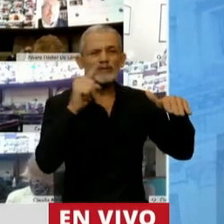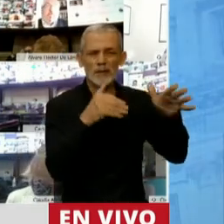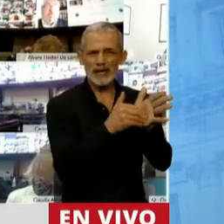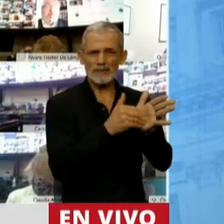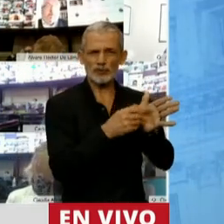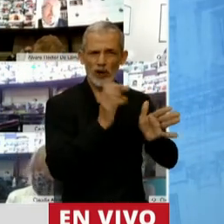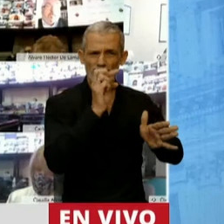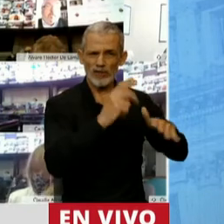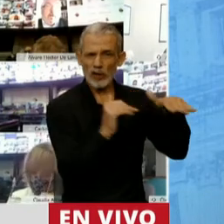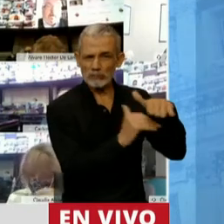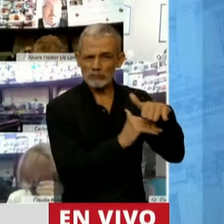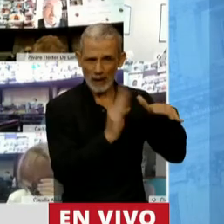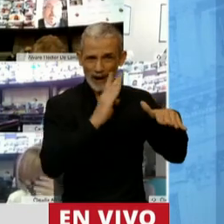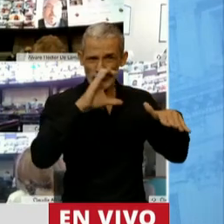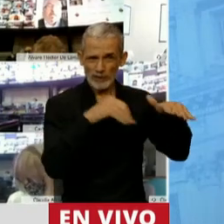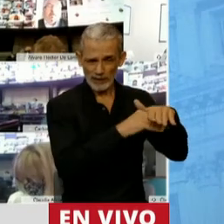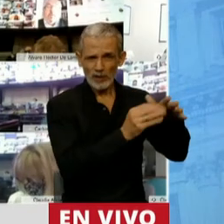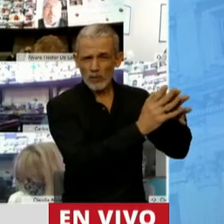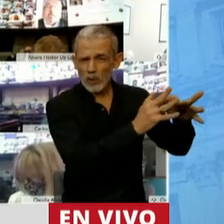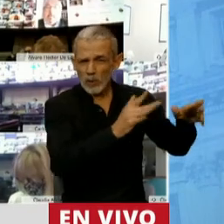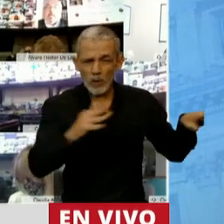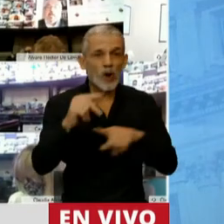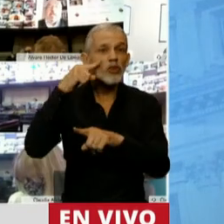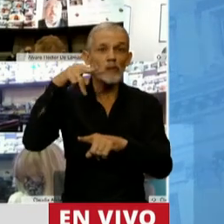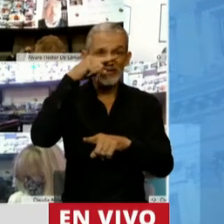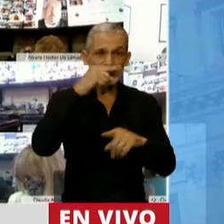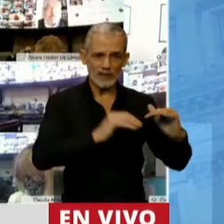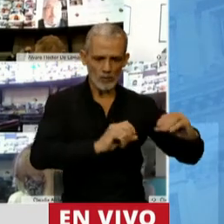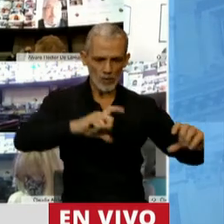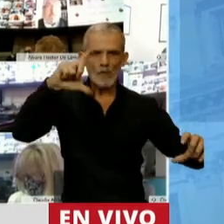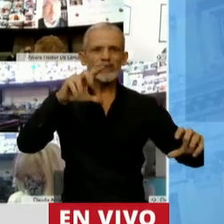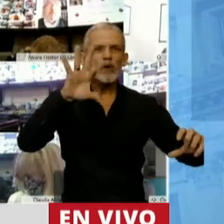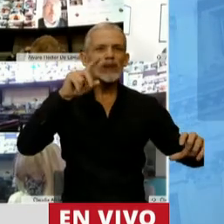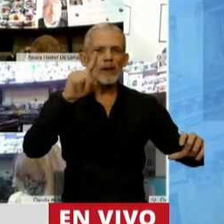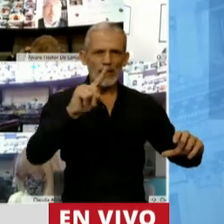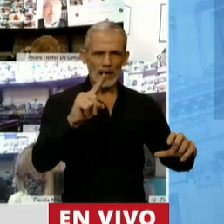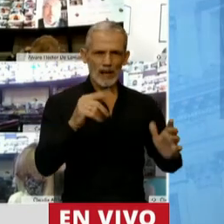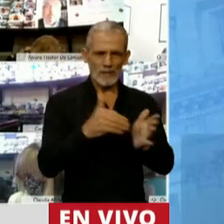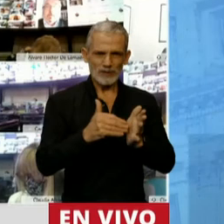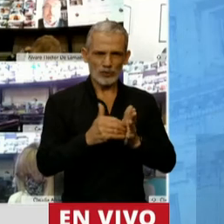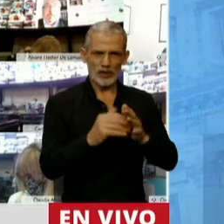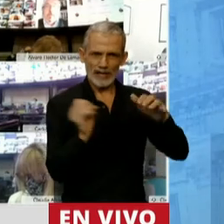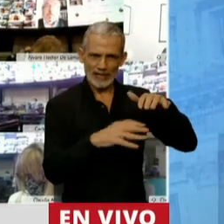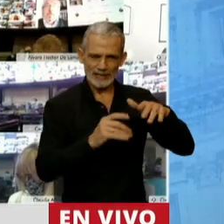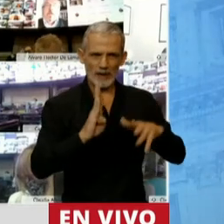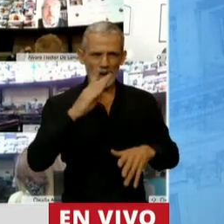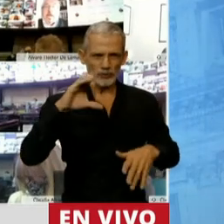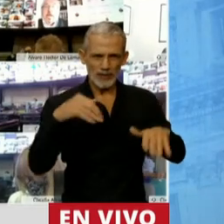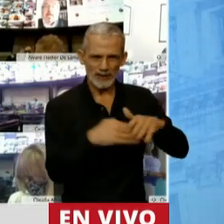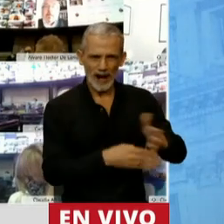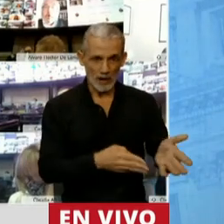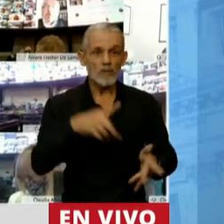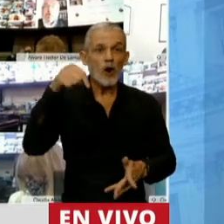millones de dólares, y en el 2007 tenía 50.000 millones. ¿Qué día